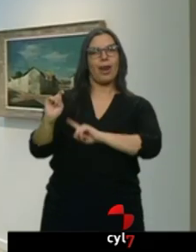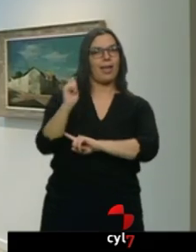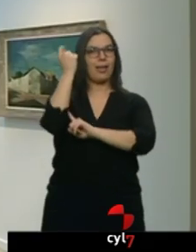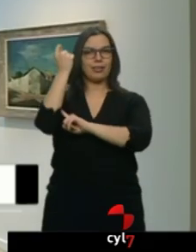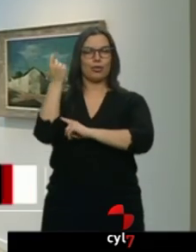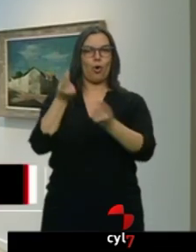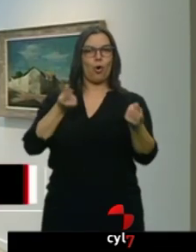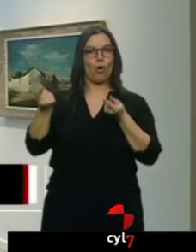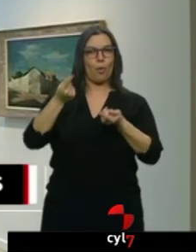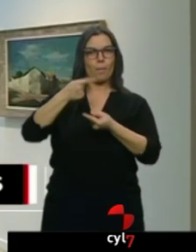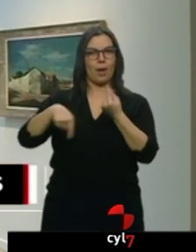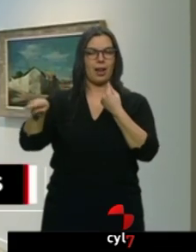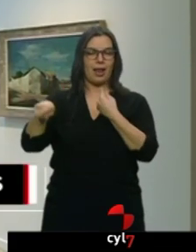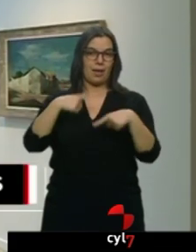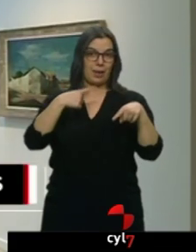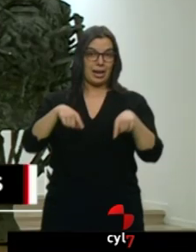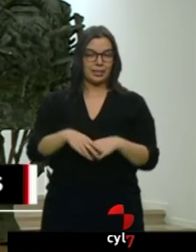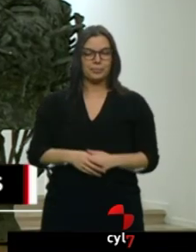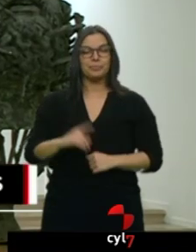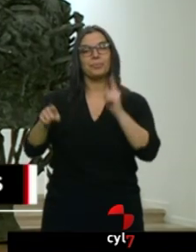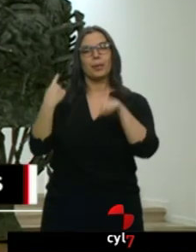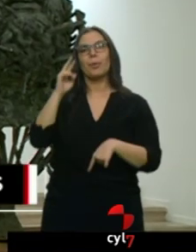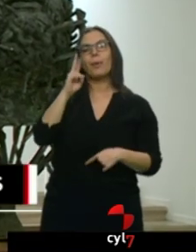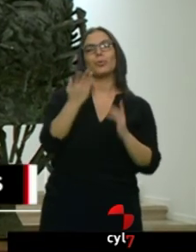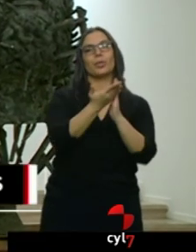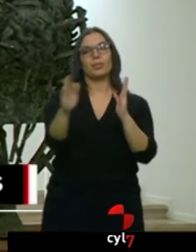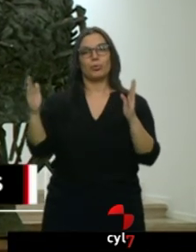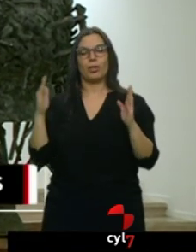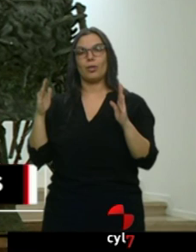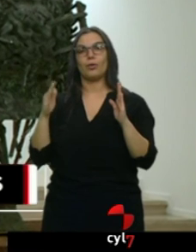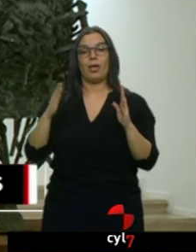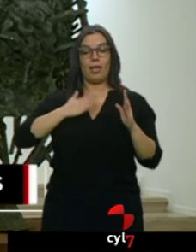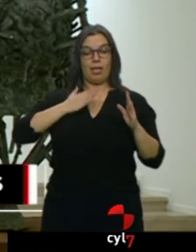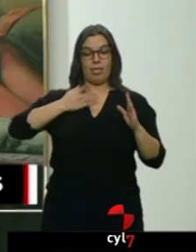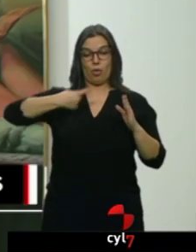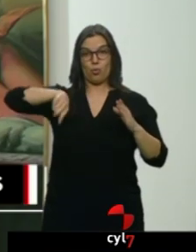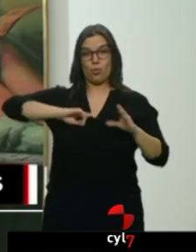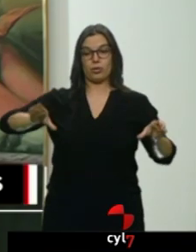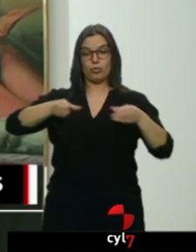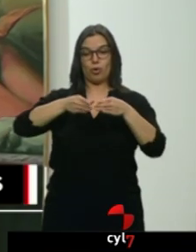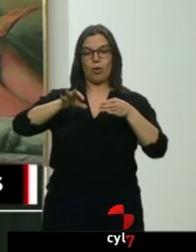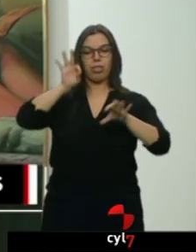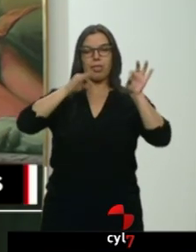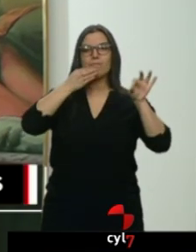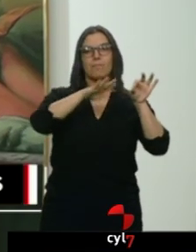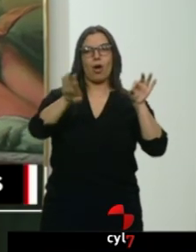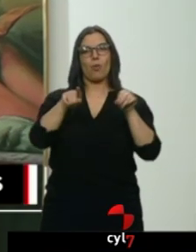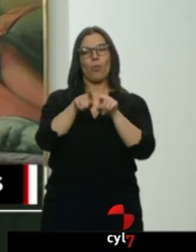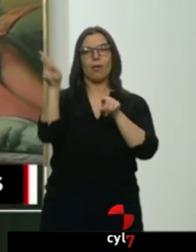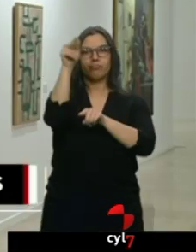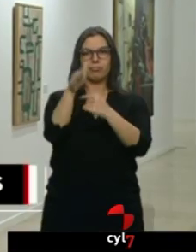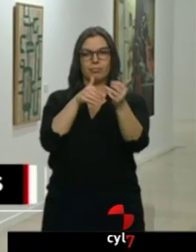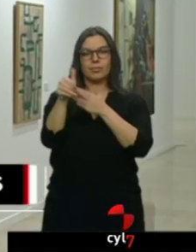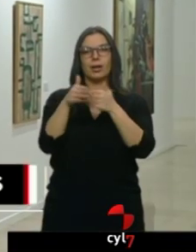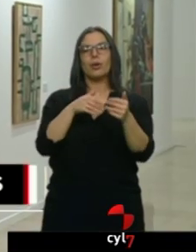También les mostraremos esta exposición, Los Mejores de los Nuestros. Son algunas de las obras más relevantes de los Premios Castilla y León de las